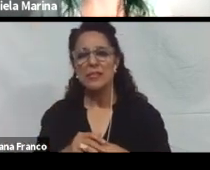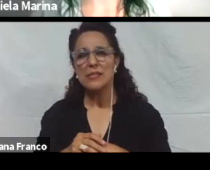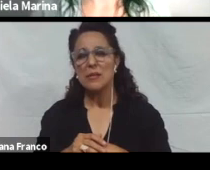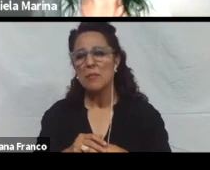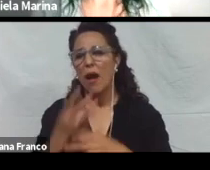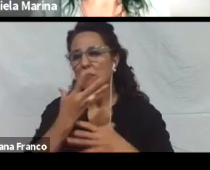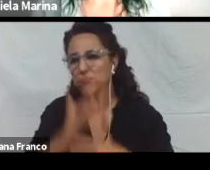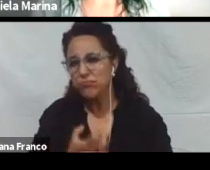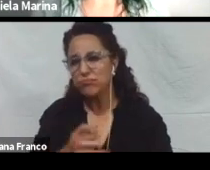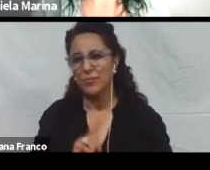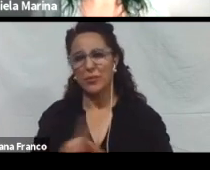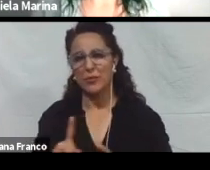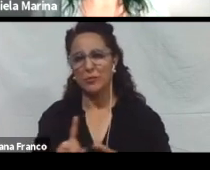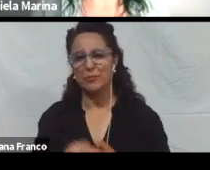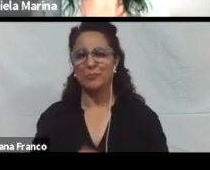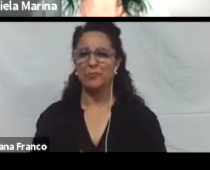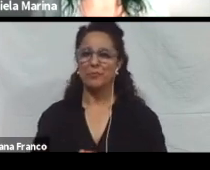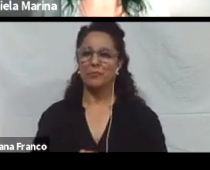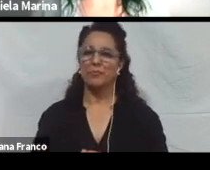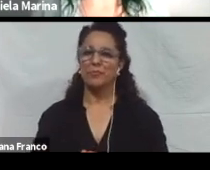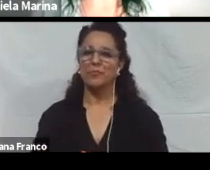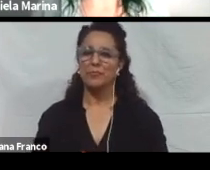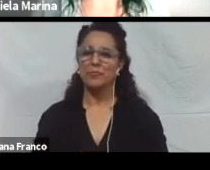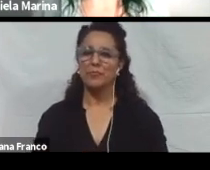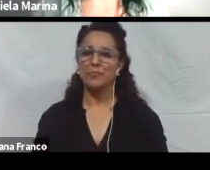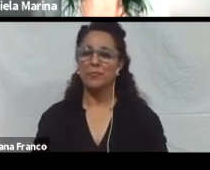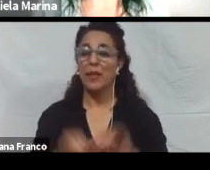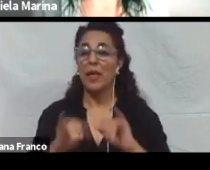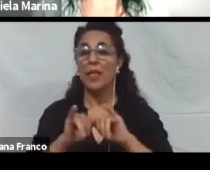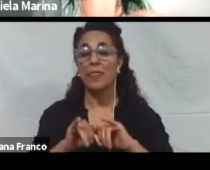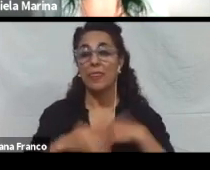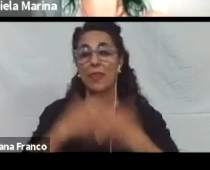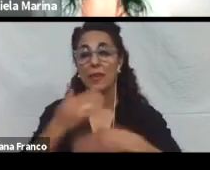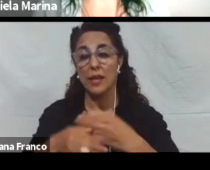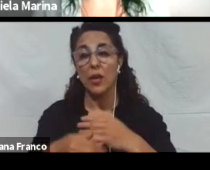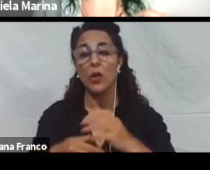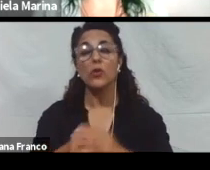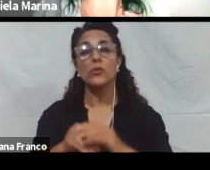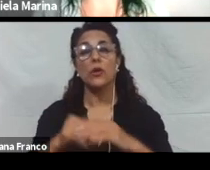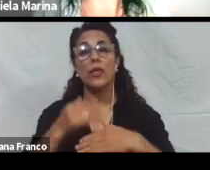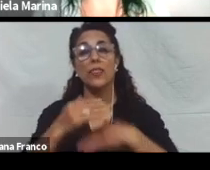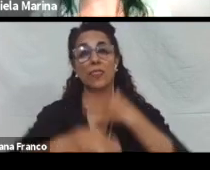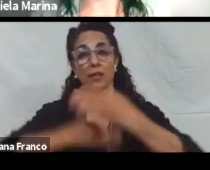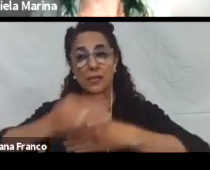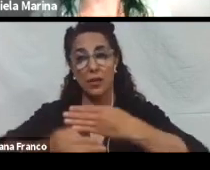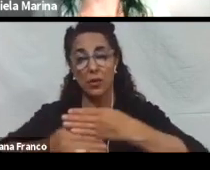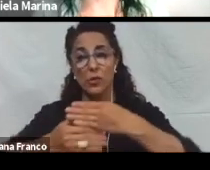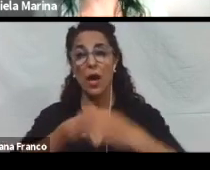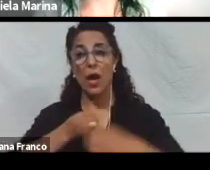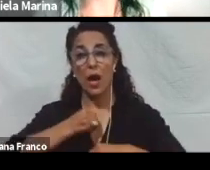Y por último, desarrollar la auto-evaluación y reflexión.